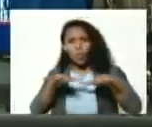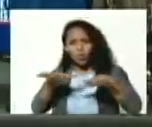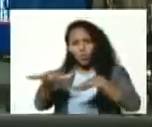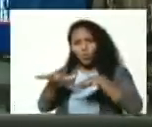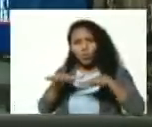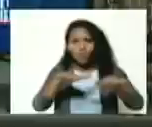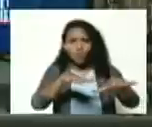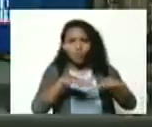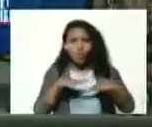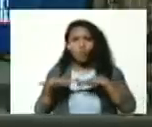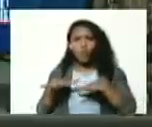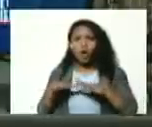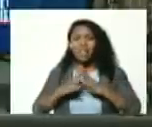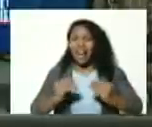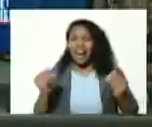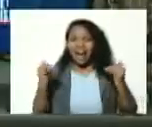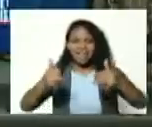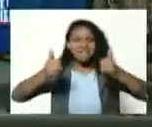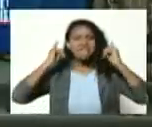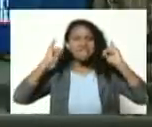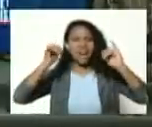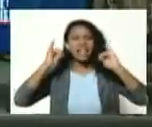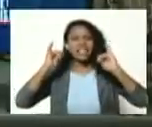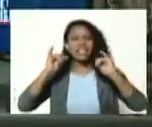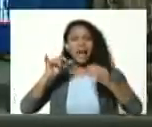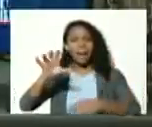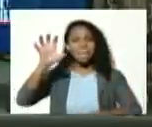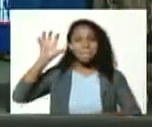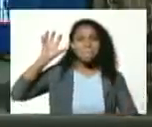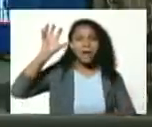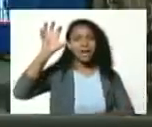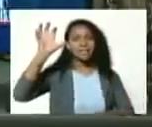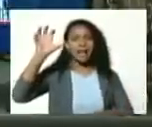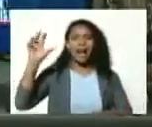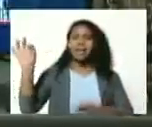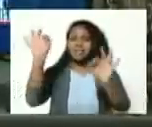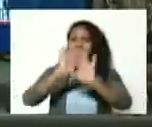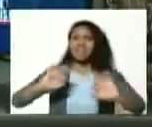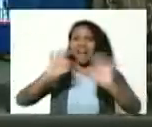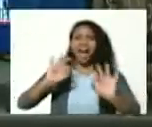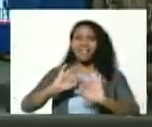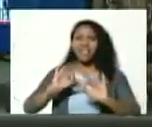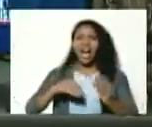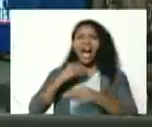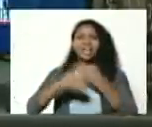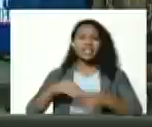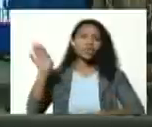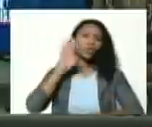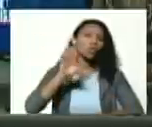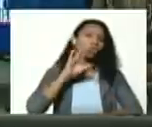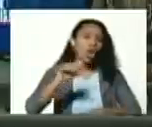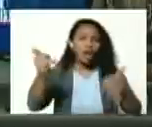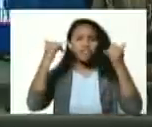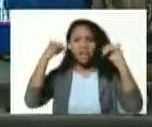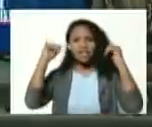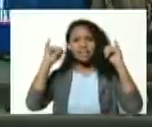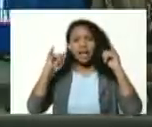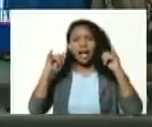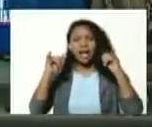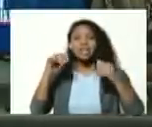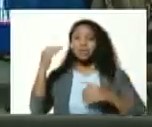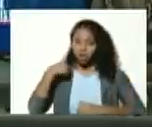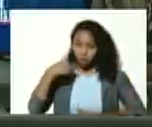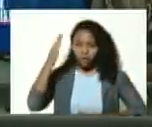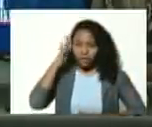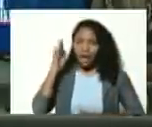para la gran fiesta patriótica que nadie intente manchar la fiesta sé por qué